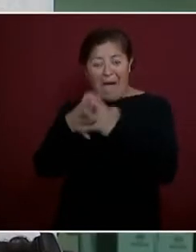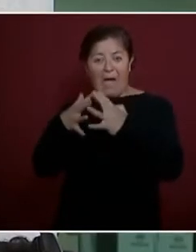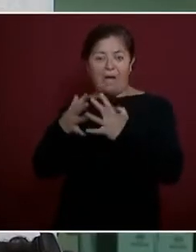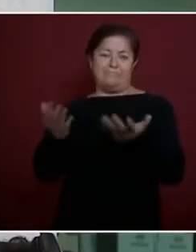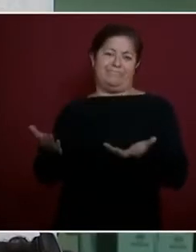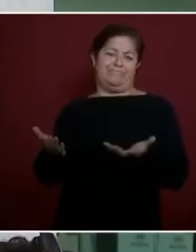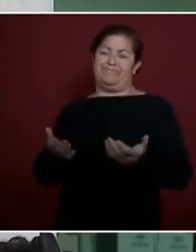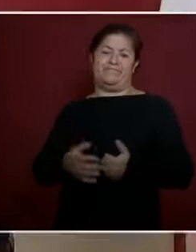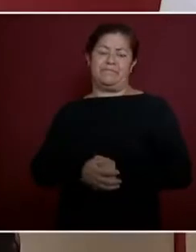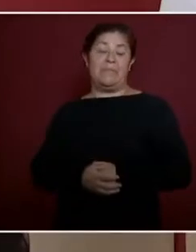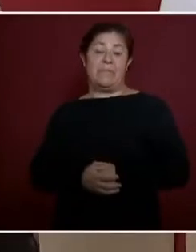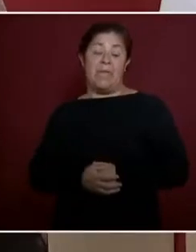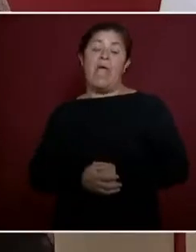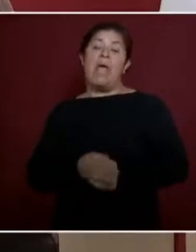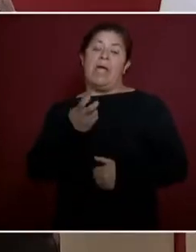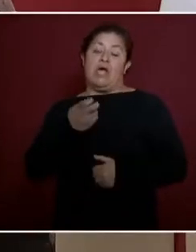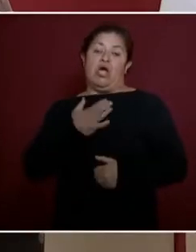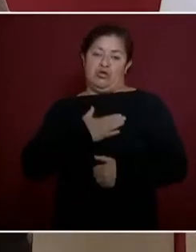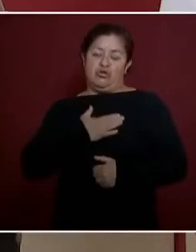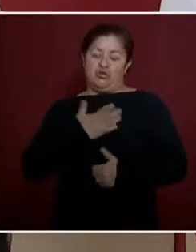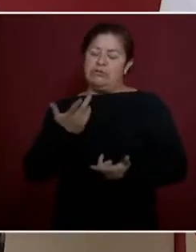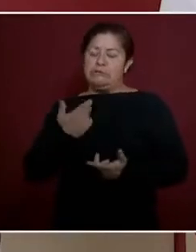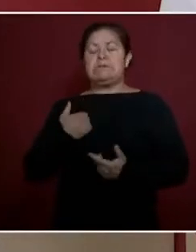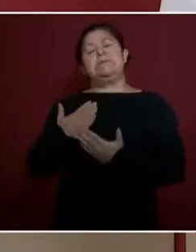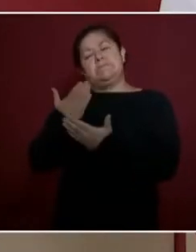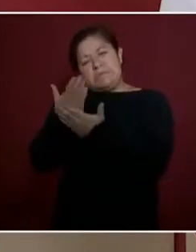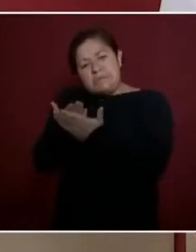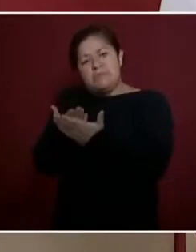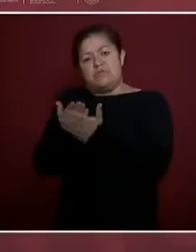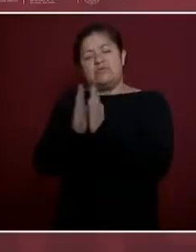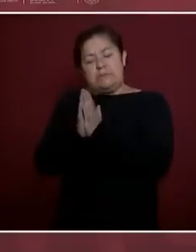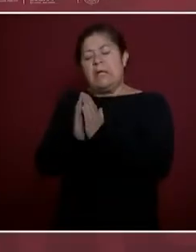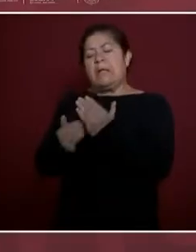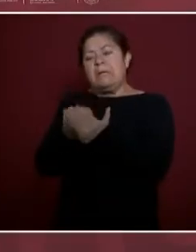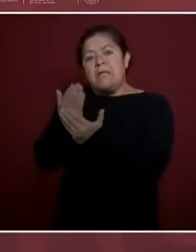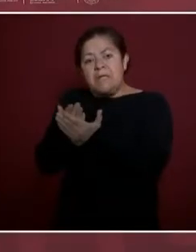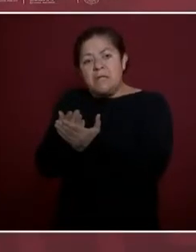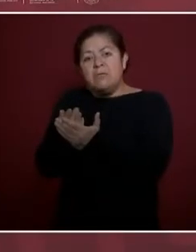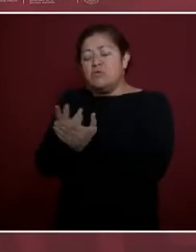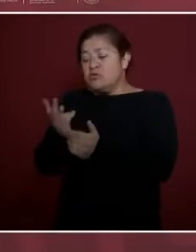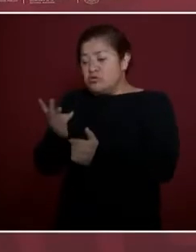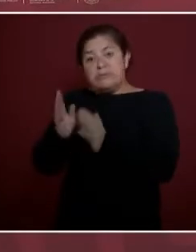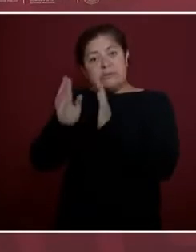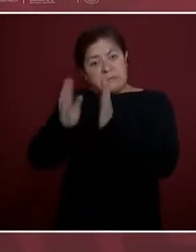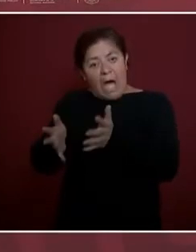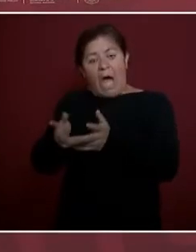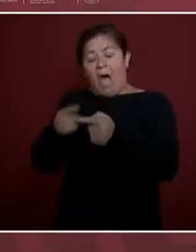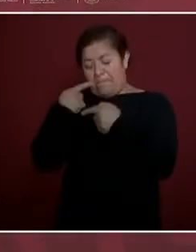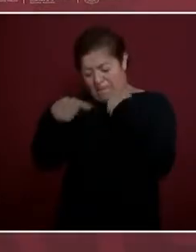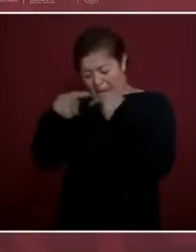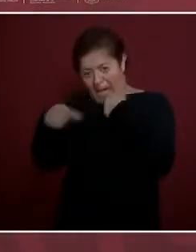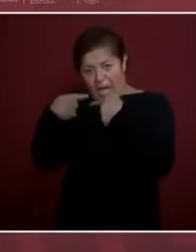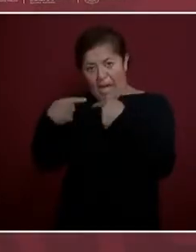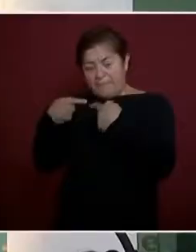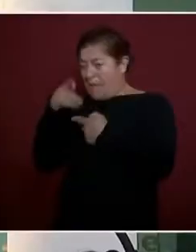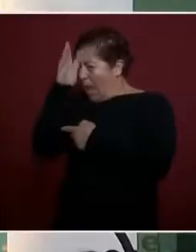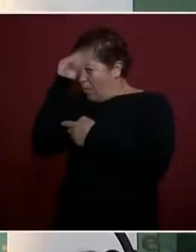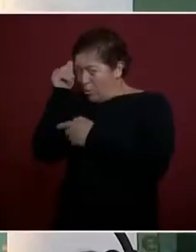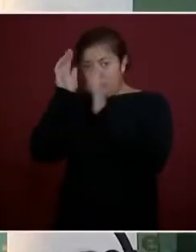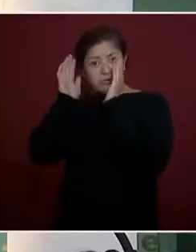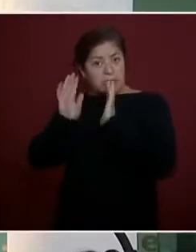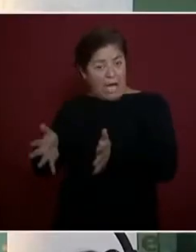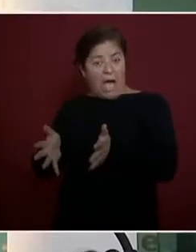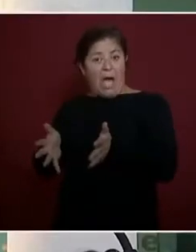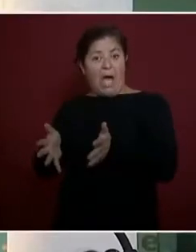un llamado para que se logre un acuerdo. Estoy planteando una tregua,